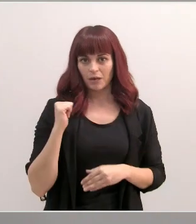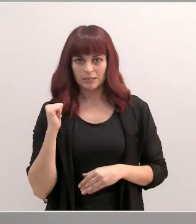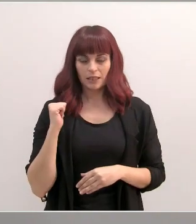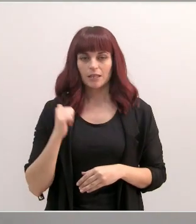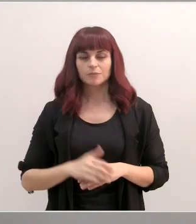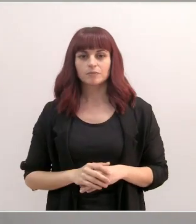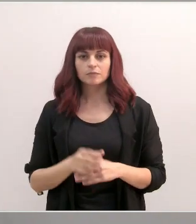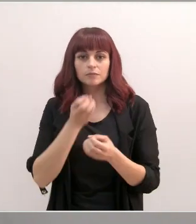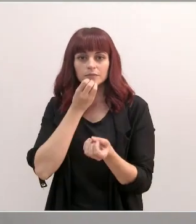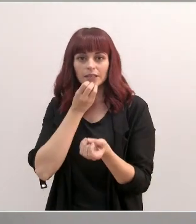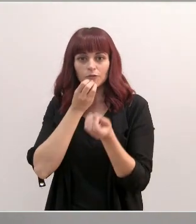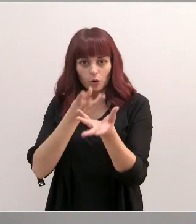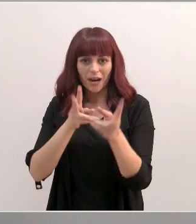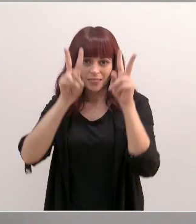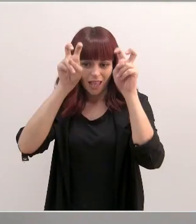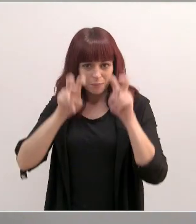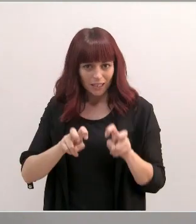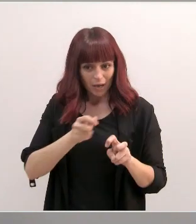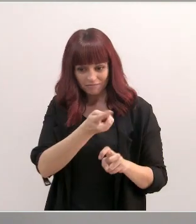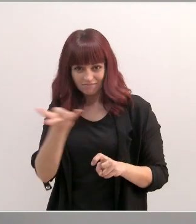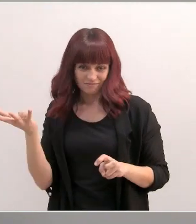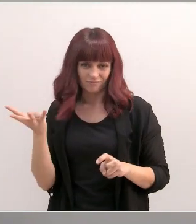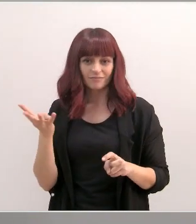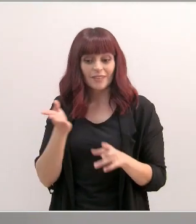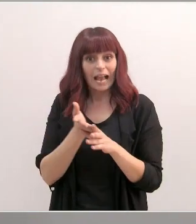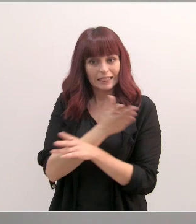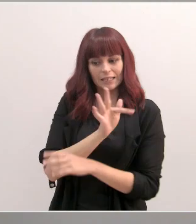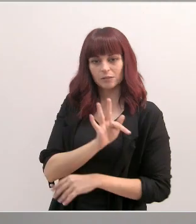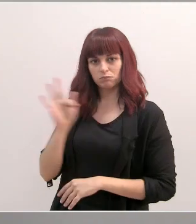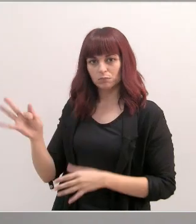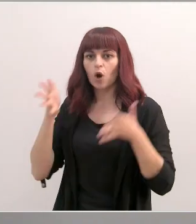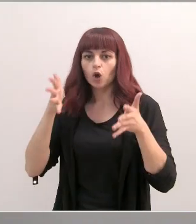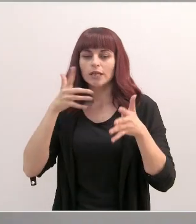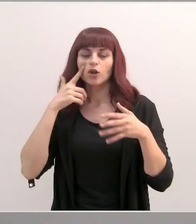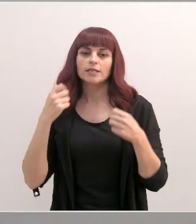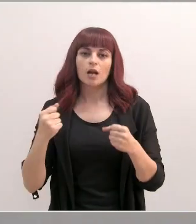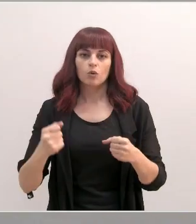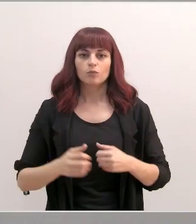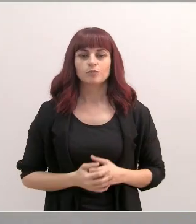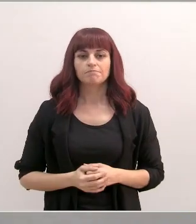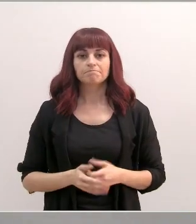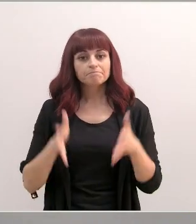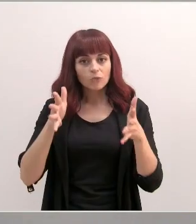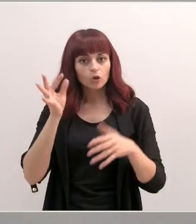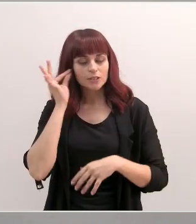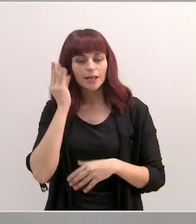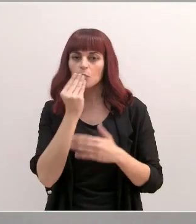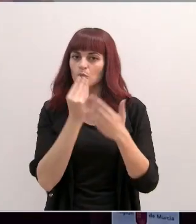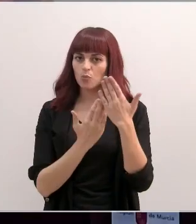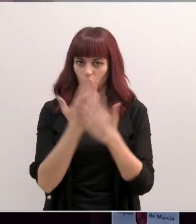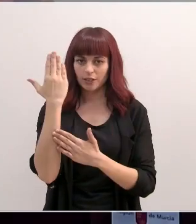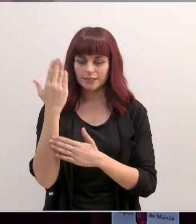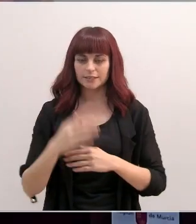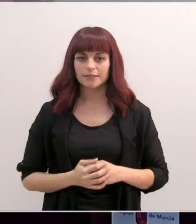Antes de informarle del resto de asuntos abordados en el Consejo, cedo ya la palabra al consejero de Salud. Consejera, buenos días.